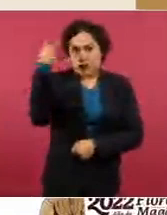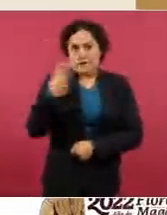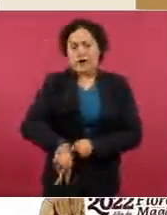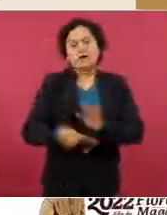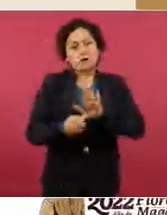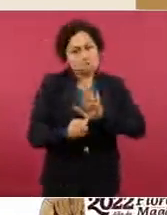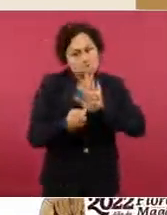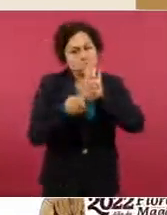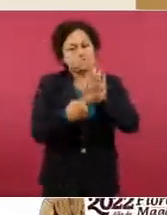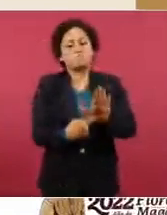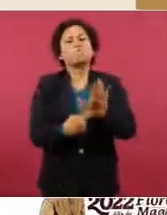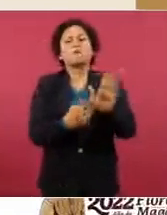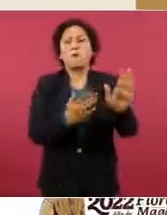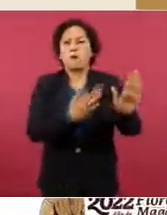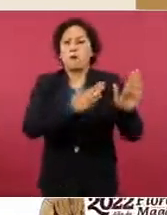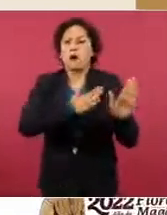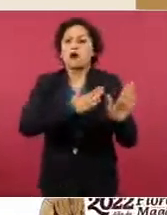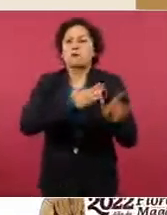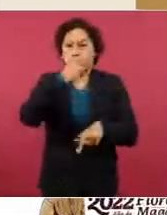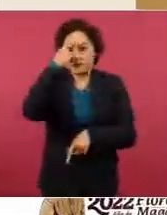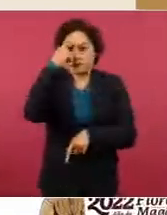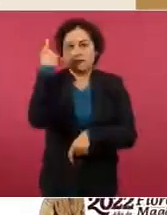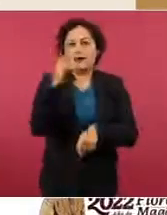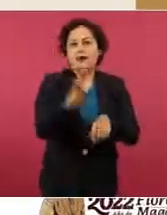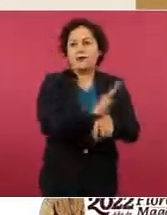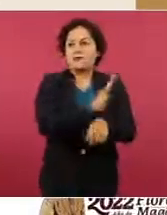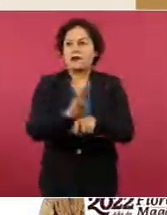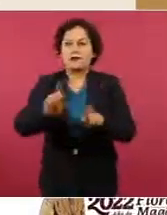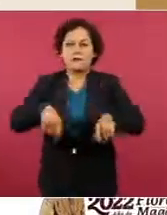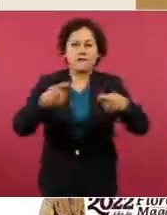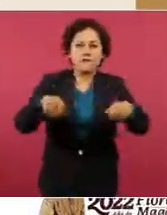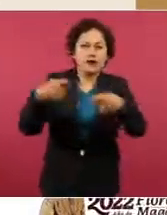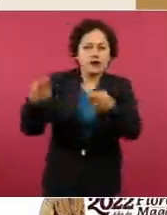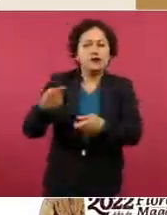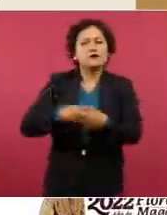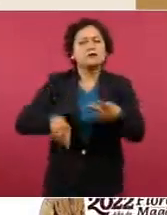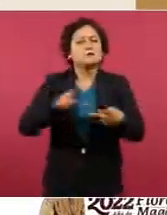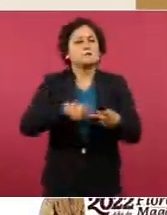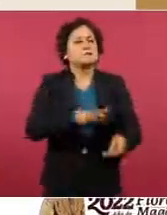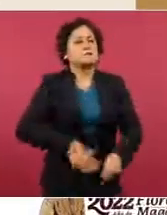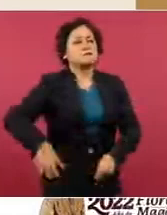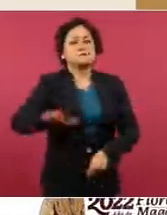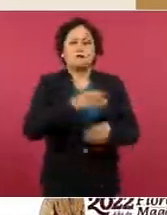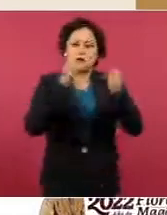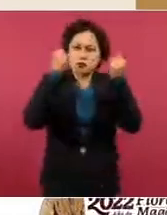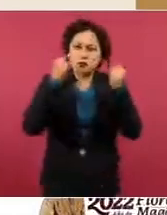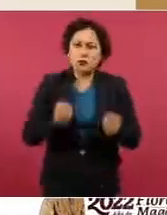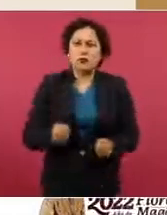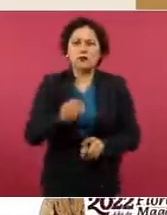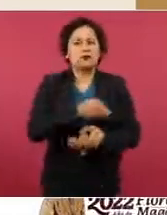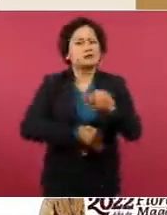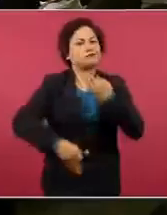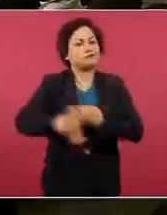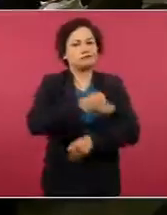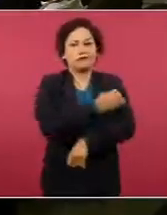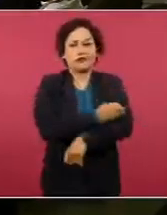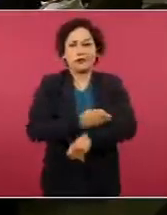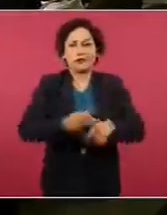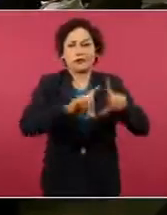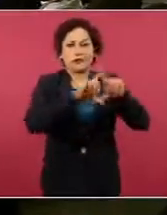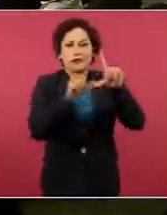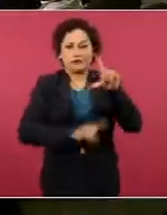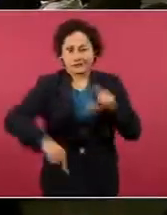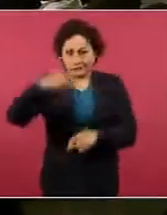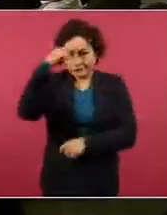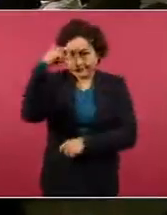beneficios concretos, certeza jurídica y seguridad para las familias de todo el país.